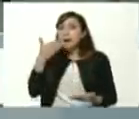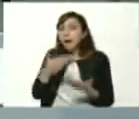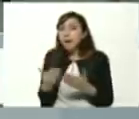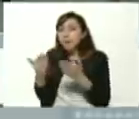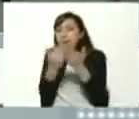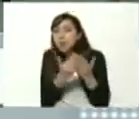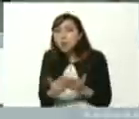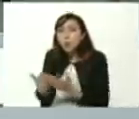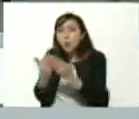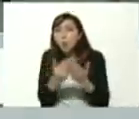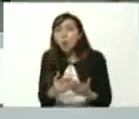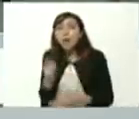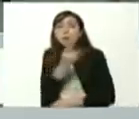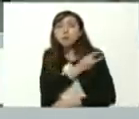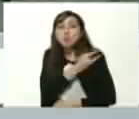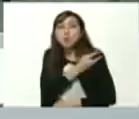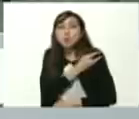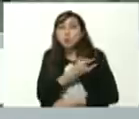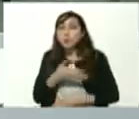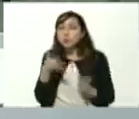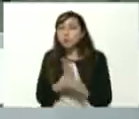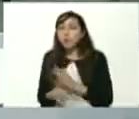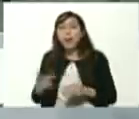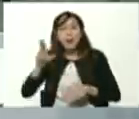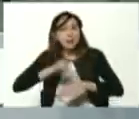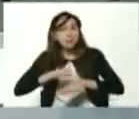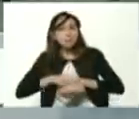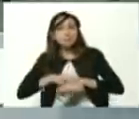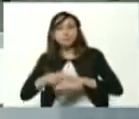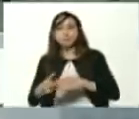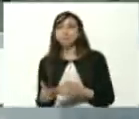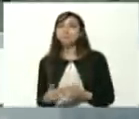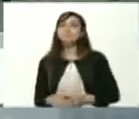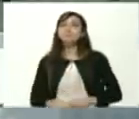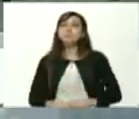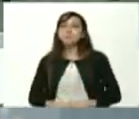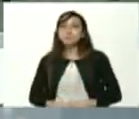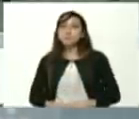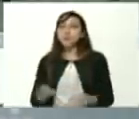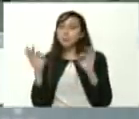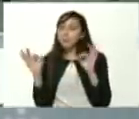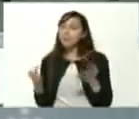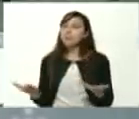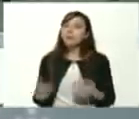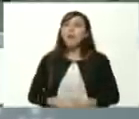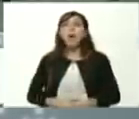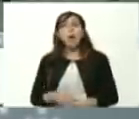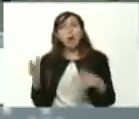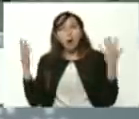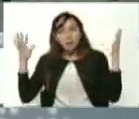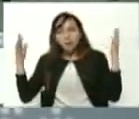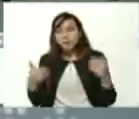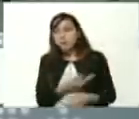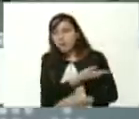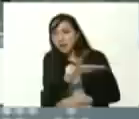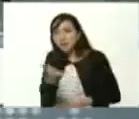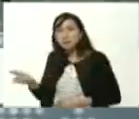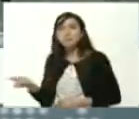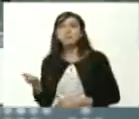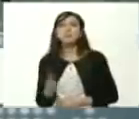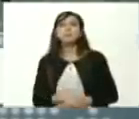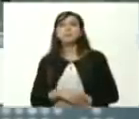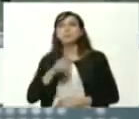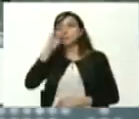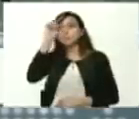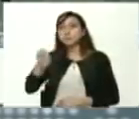estudiantes universitarios de las carreras de medicina a nivel nacional y pido un aplauso para esos estudiantes universitarios